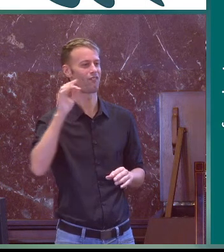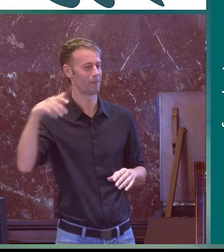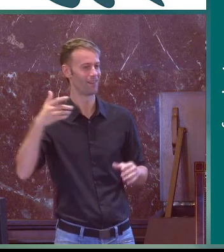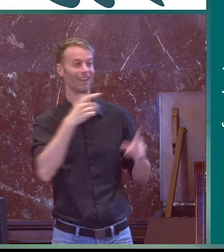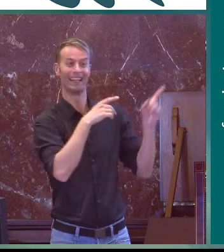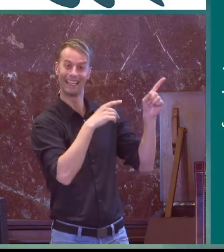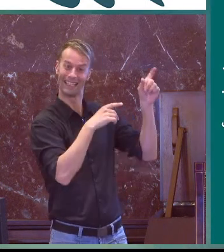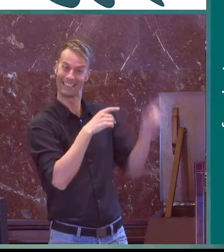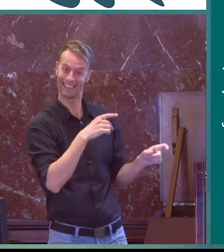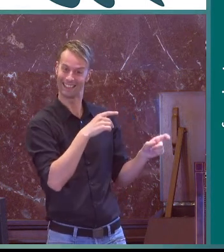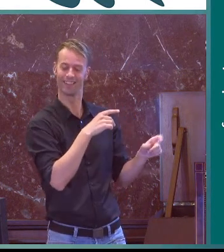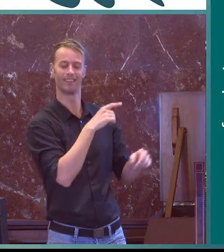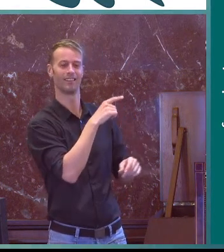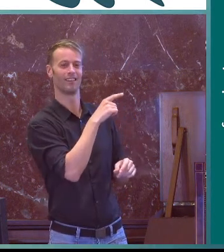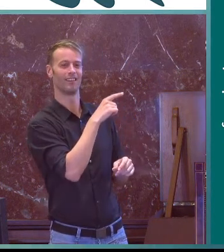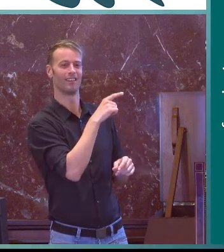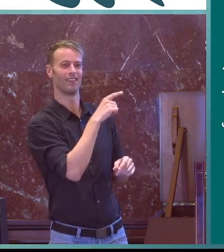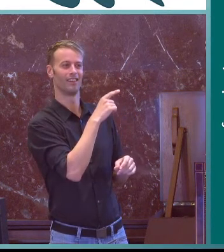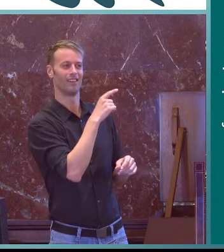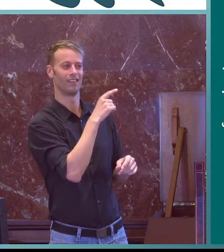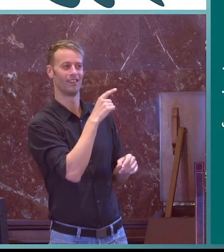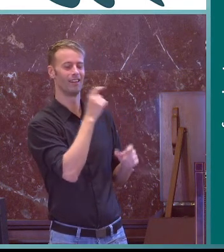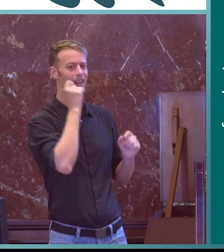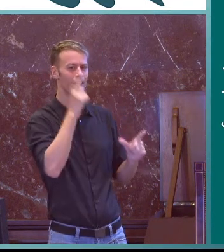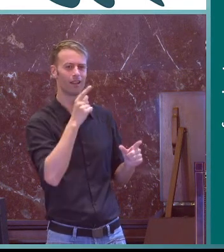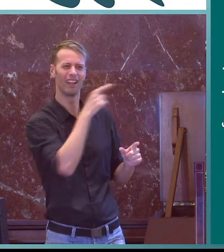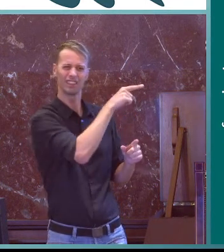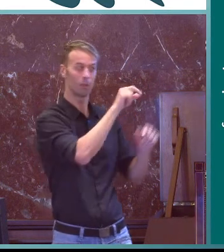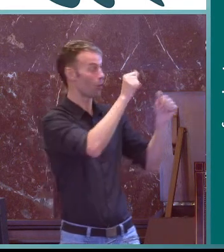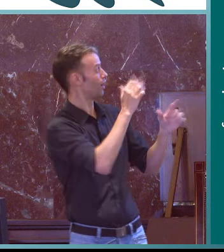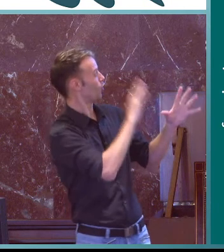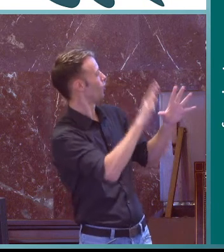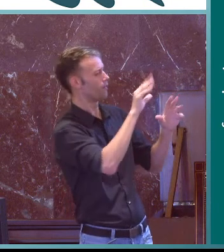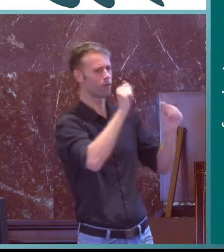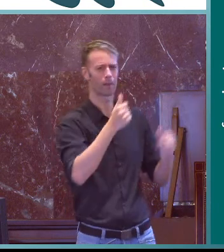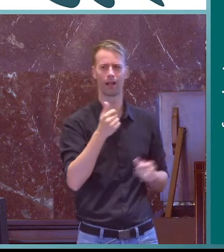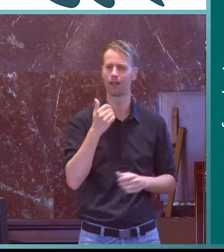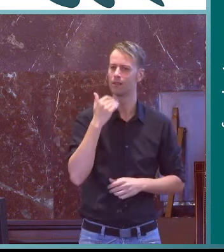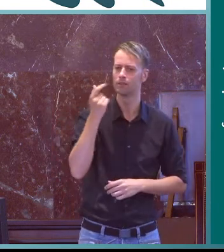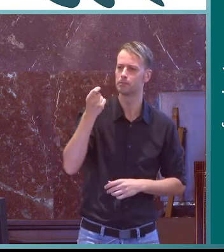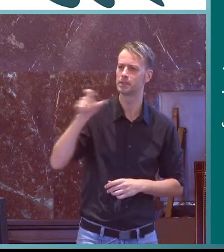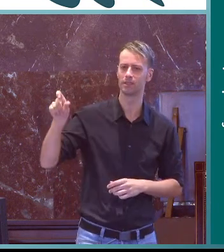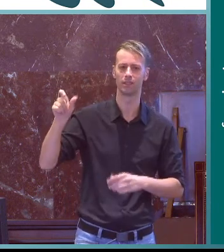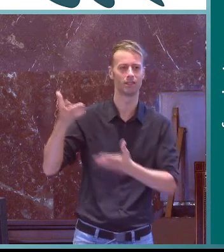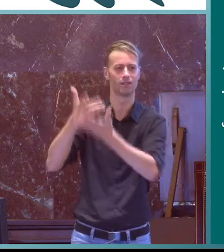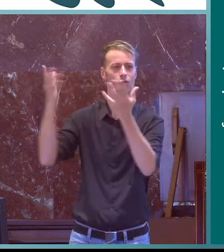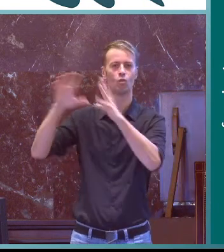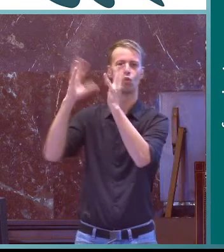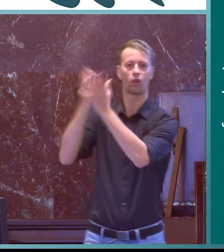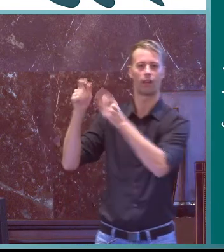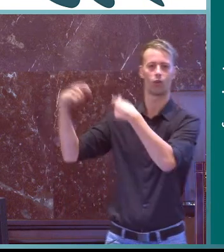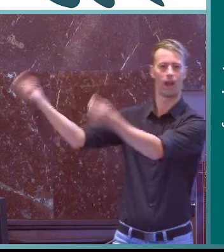este psicólogo es bastante difícil de pronunciar e incluso de deletrear pero el modelo que tiene es